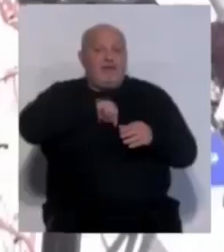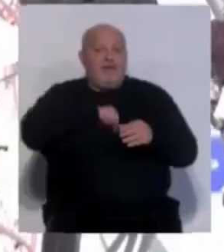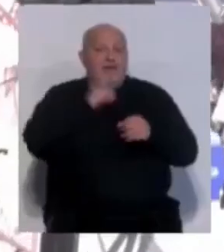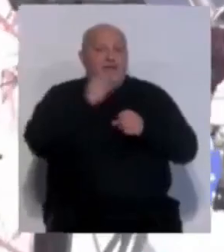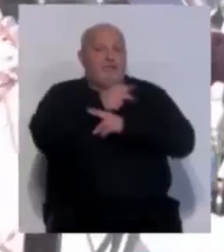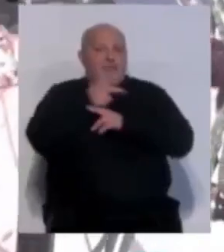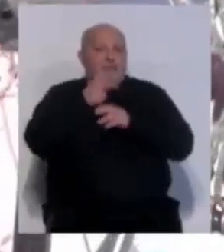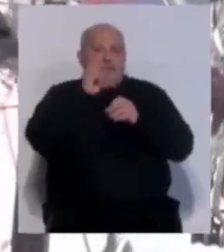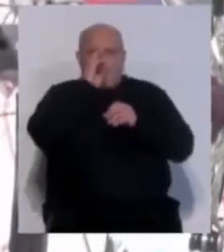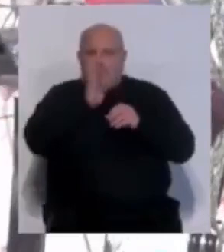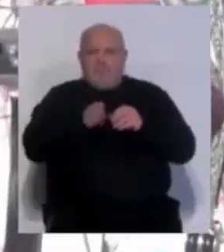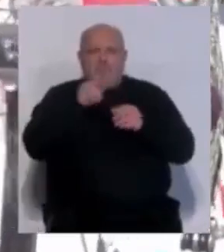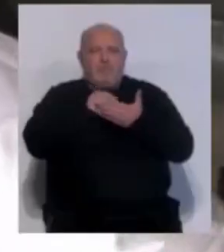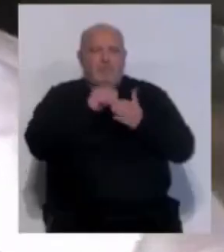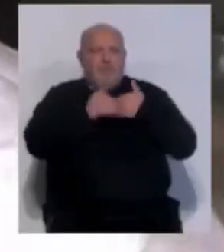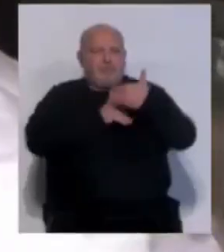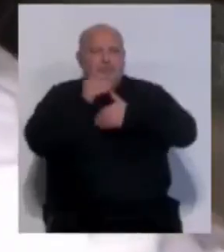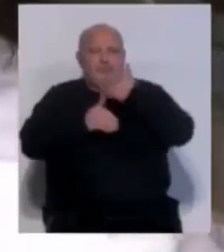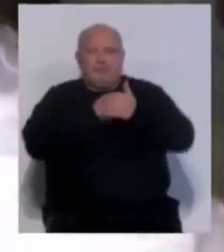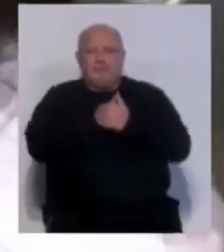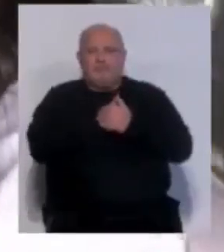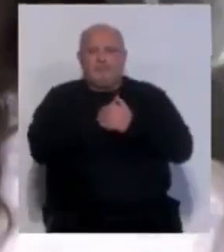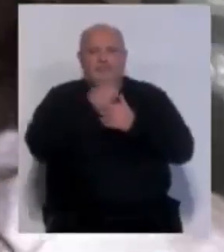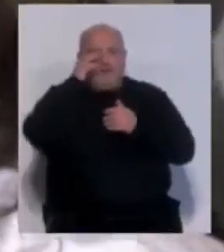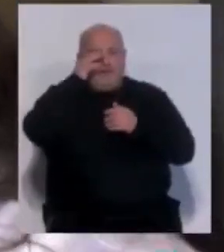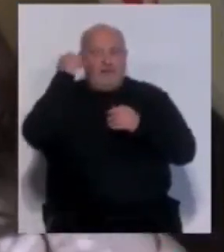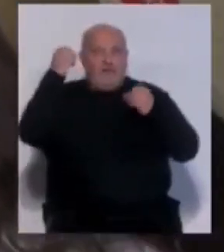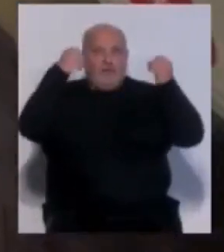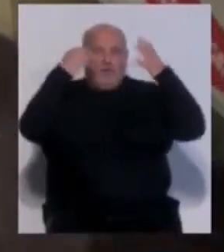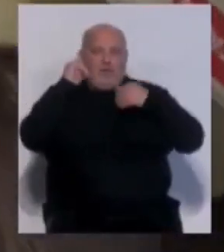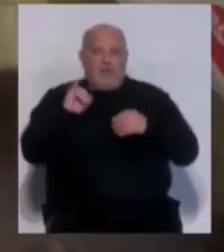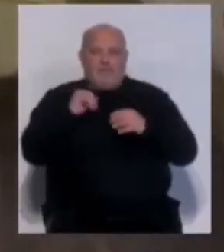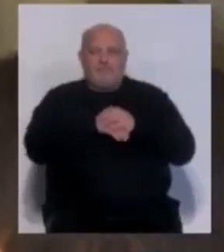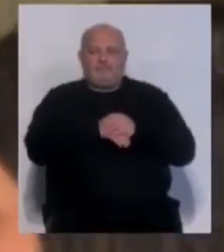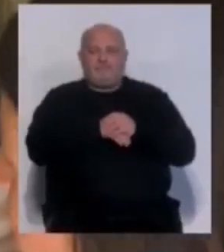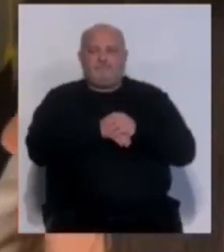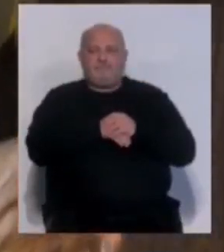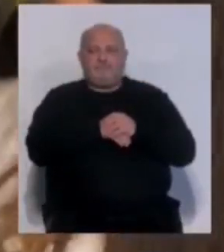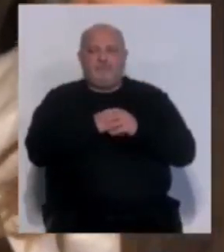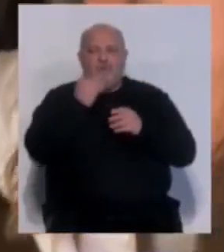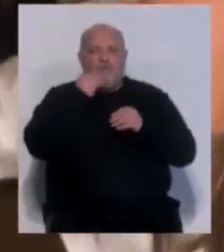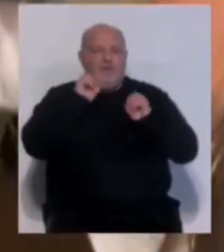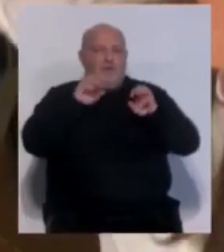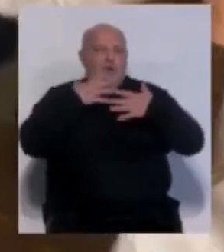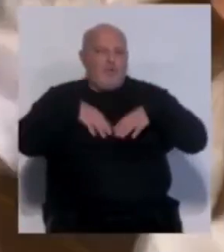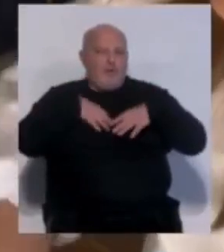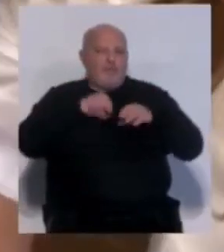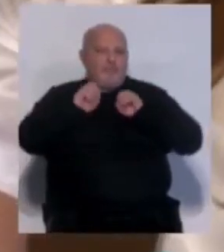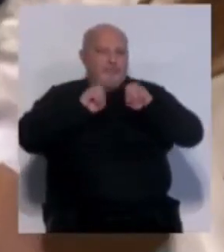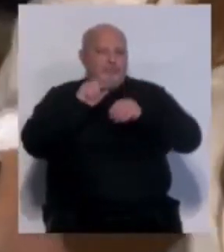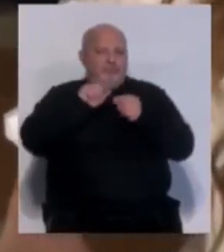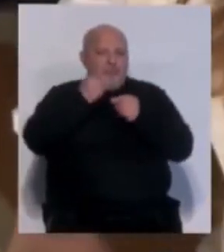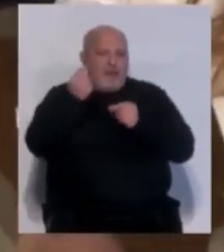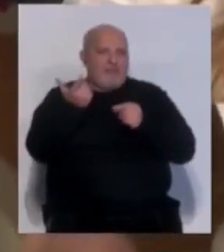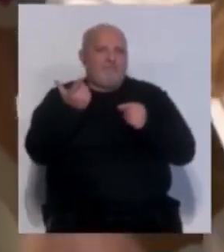será retransmitida en streaming minuto a minuto. Bueno, aquí tengo luces, aquí todo es comida y ropa, velas,